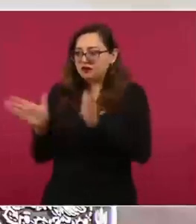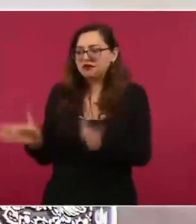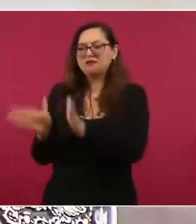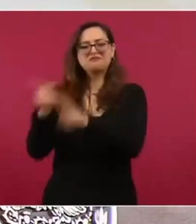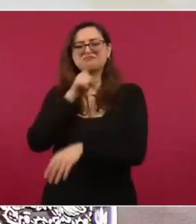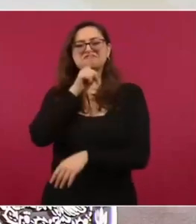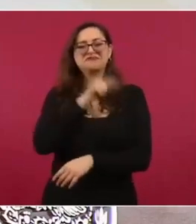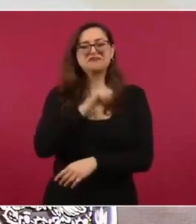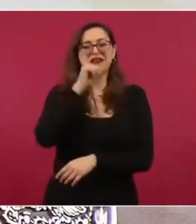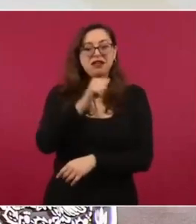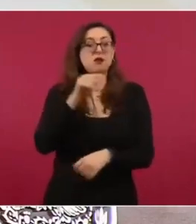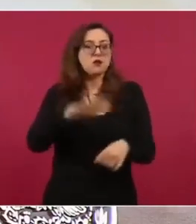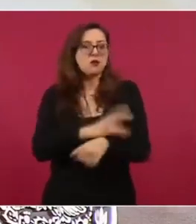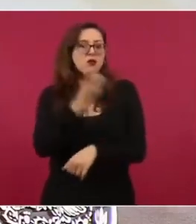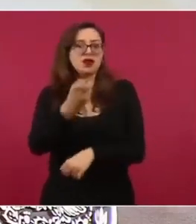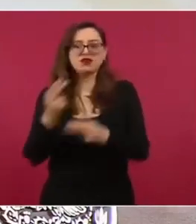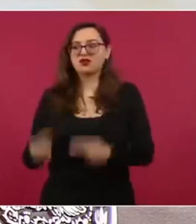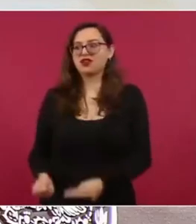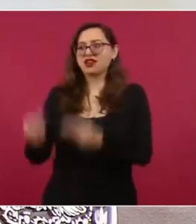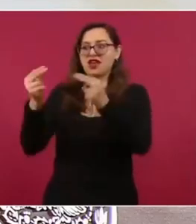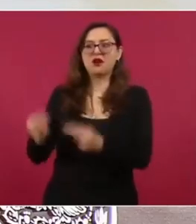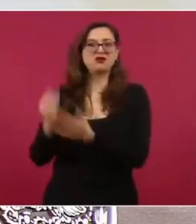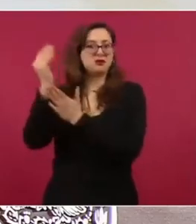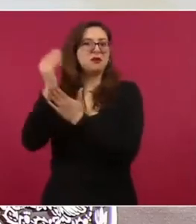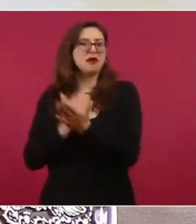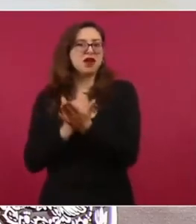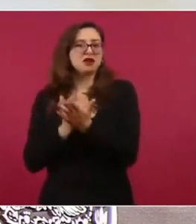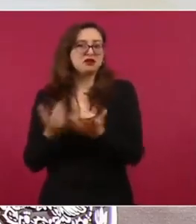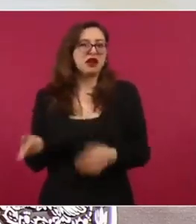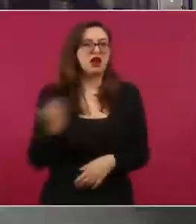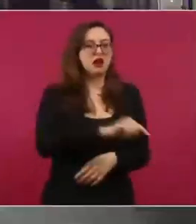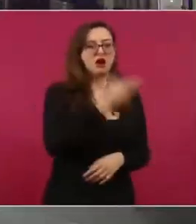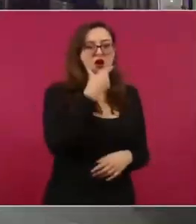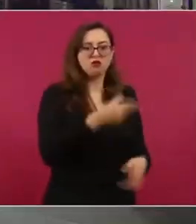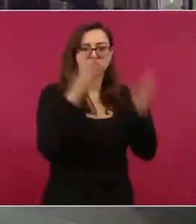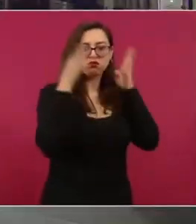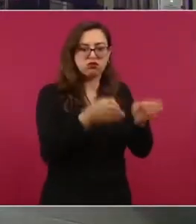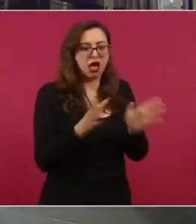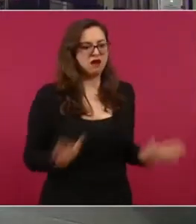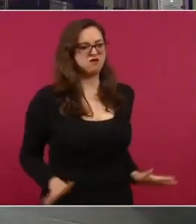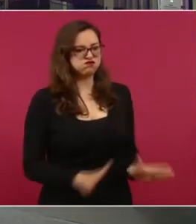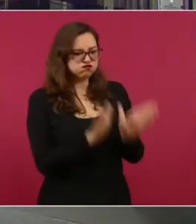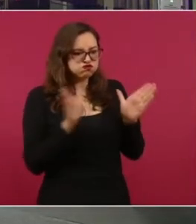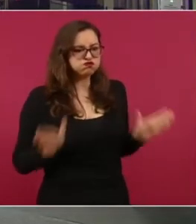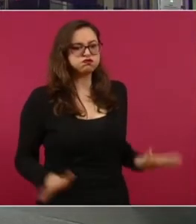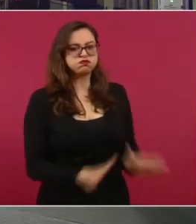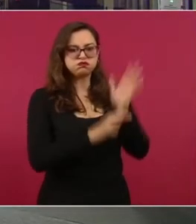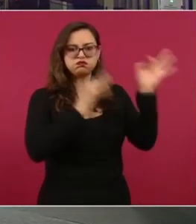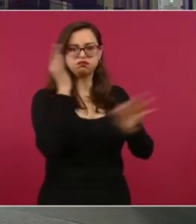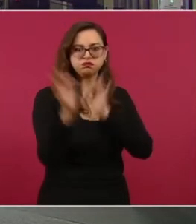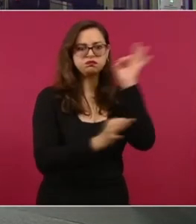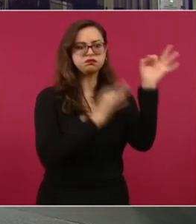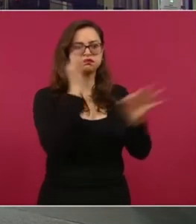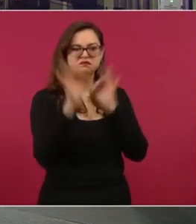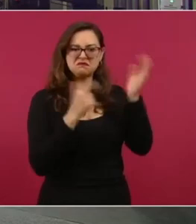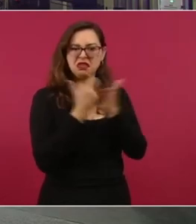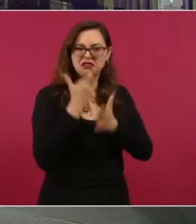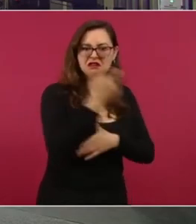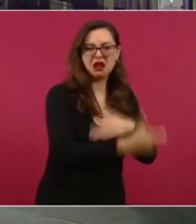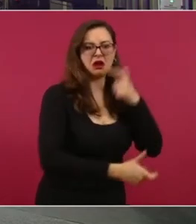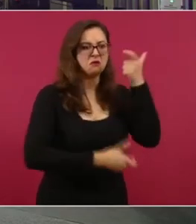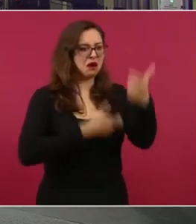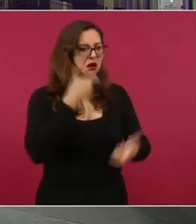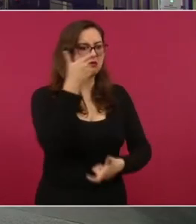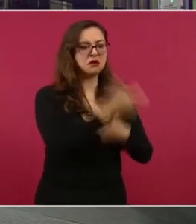Y esto es una desigualdad que hay en el fútbol entre los hombres y las mujeres. Ahí puse dos contratos que